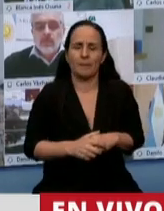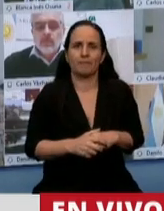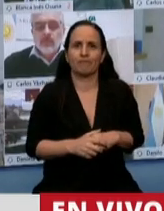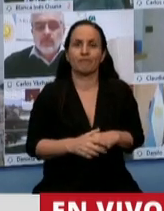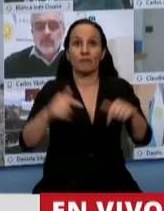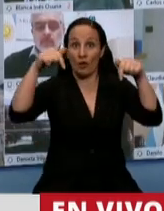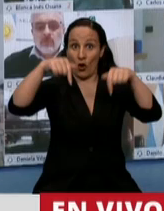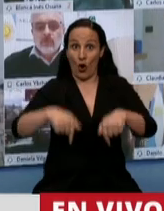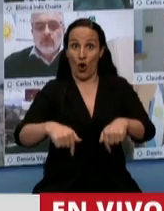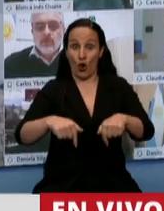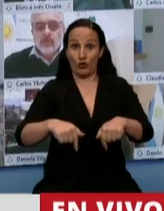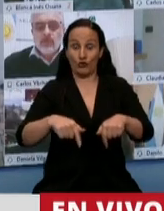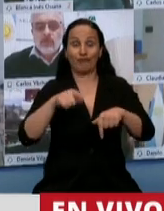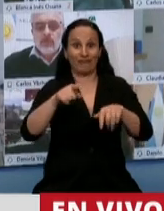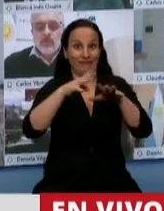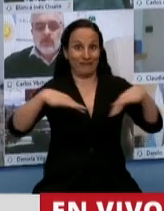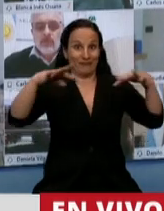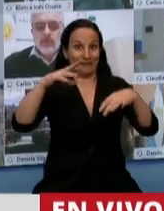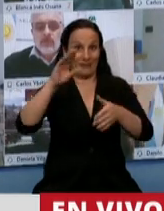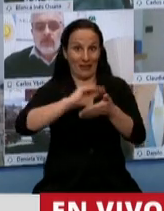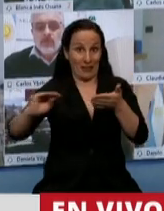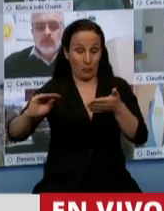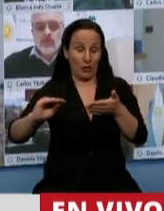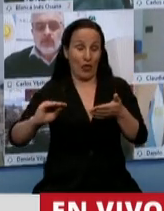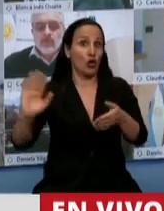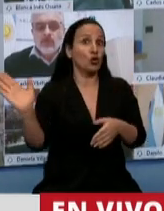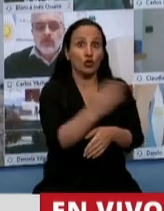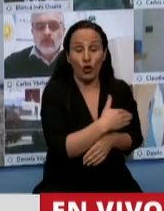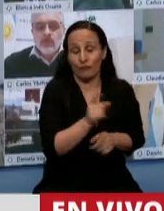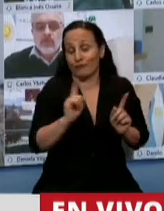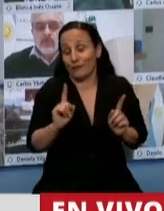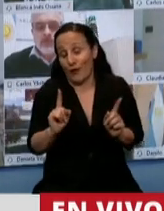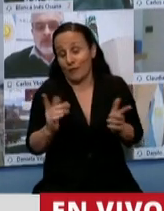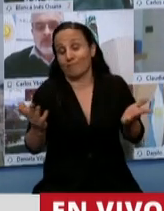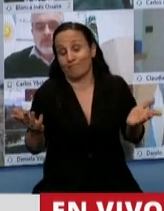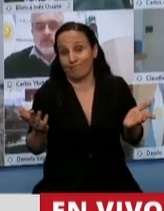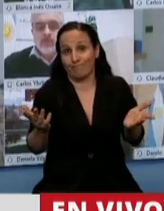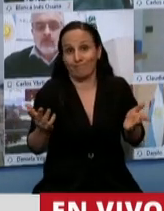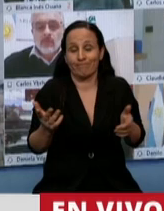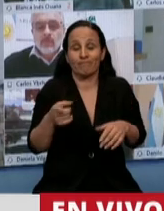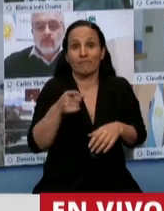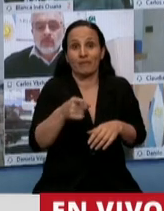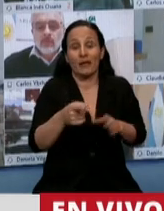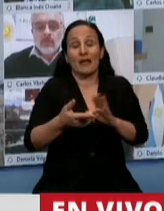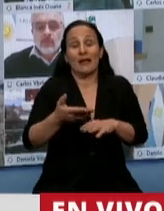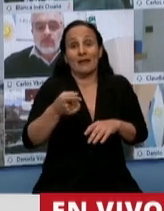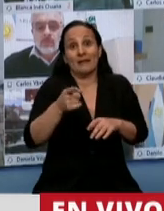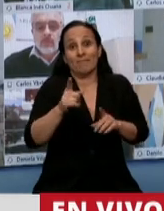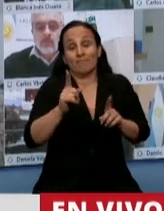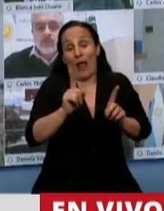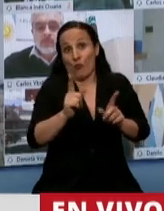Cámara de Diputados, porque lamentablemente no están los y las que hace un tiempo atrás han generado un circo bastante